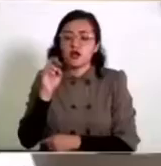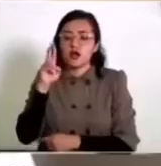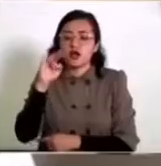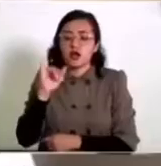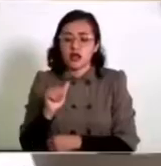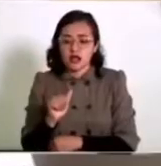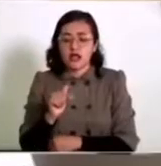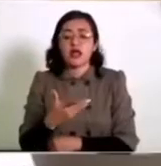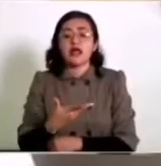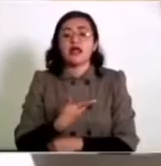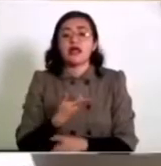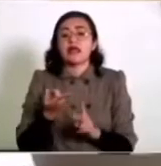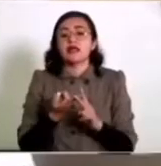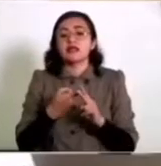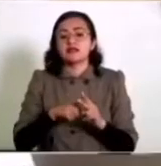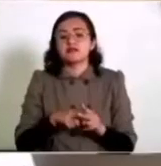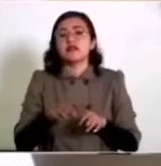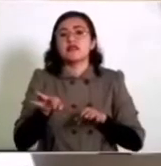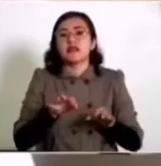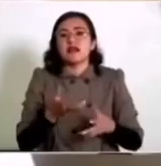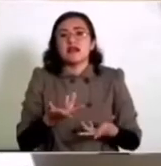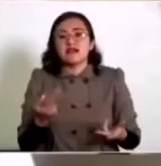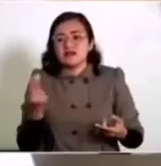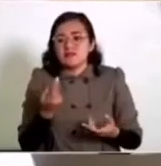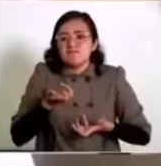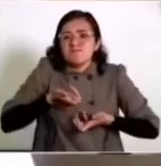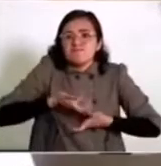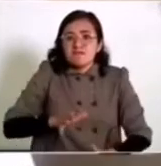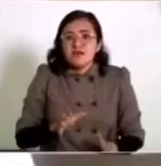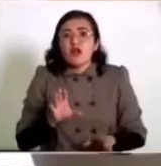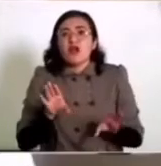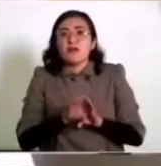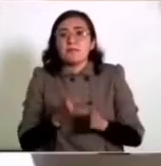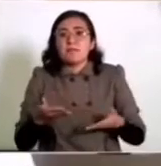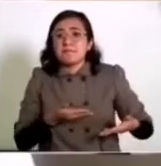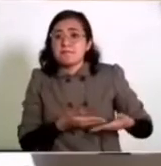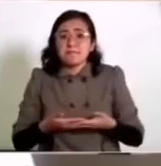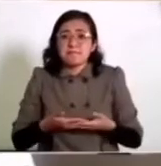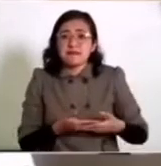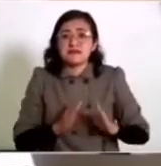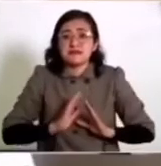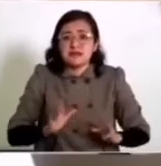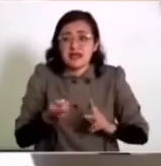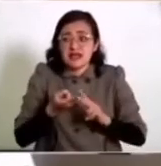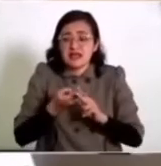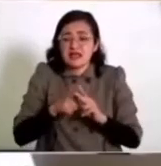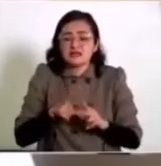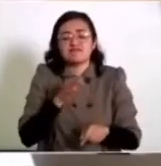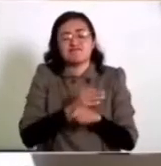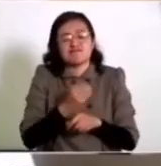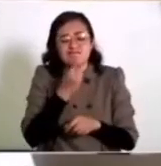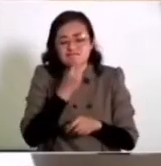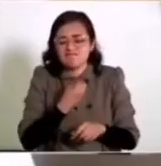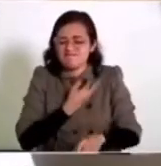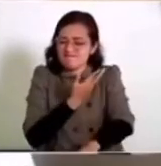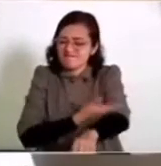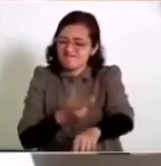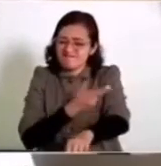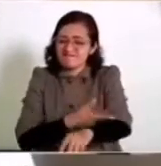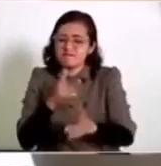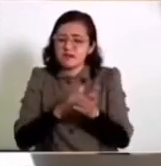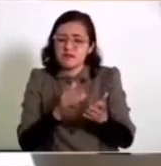Tiene, inicia con trabajos de parto, inicia ella los procedimientos para ser atendida